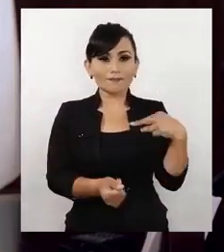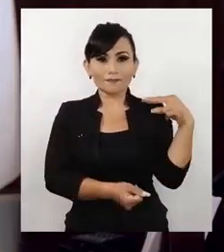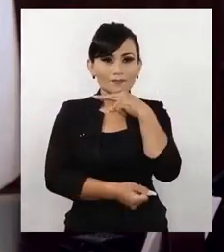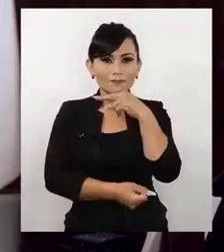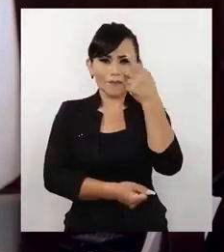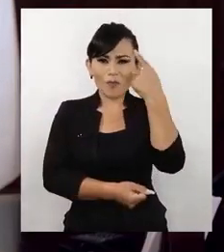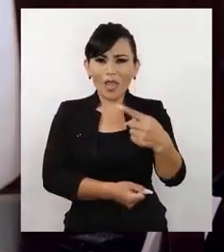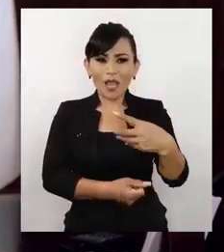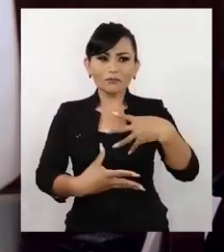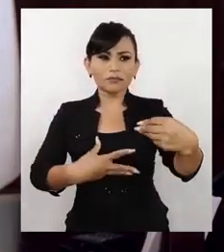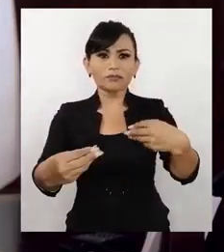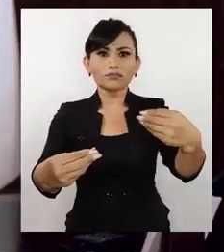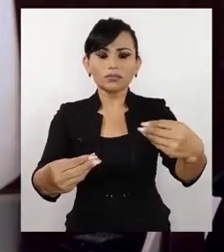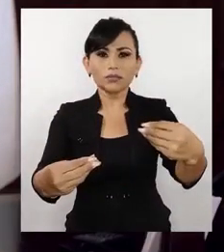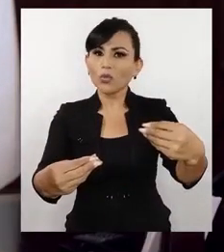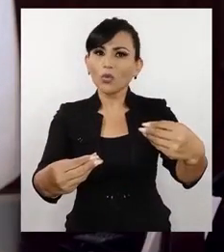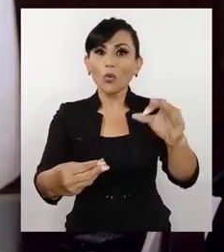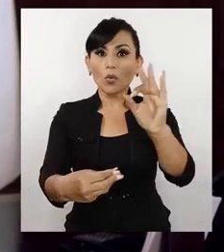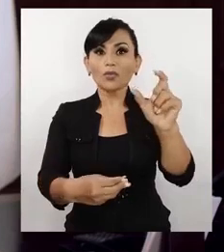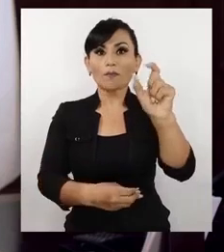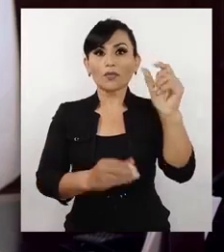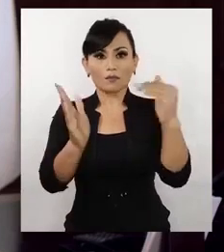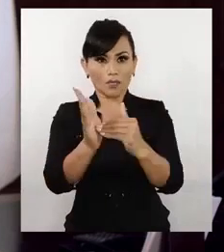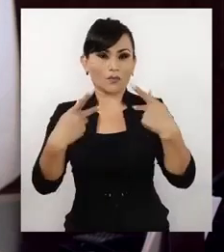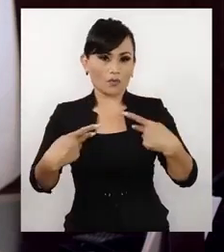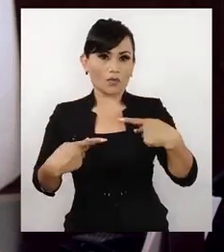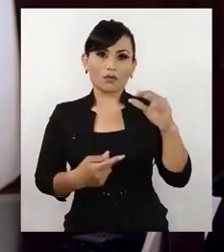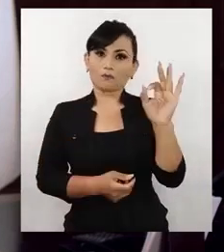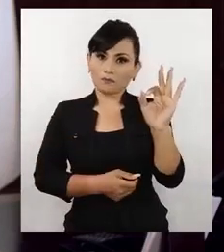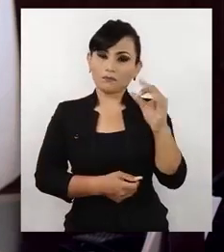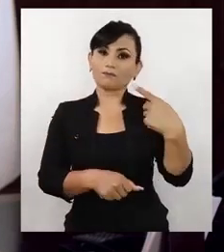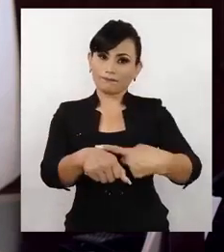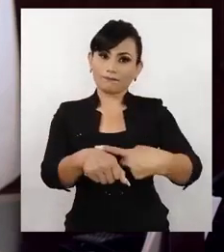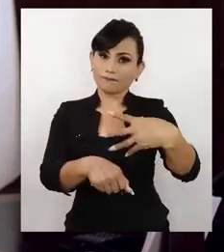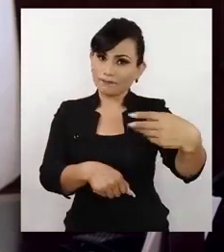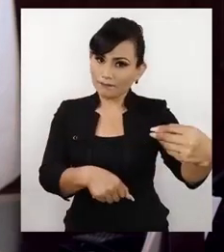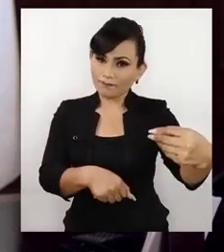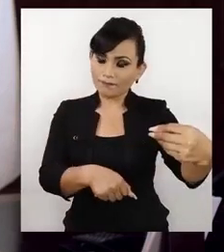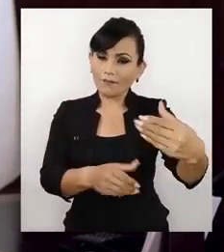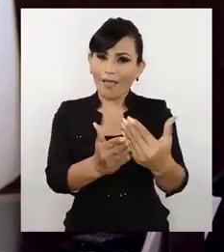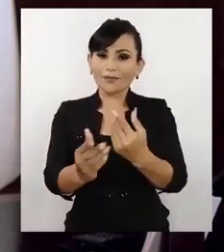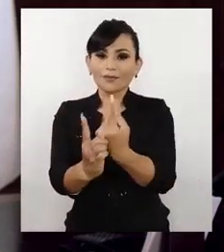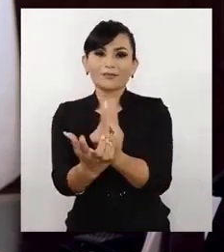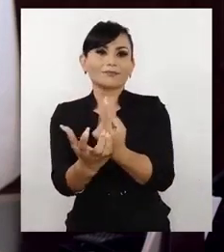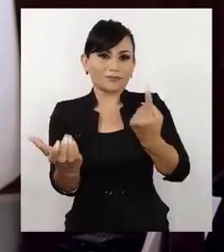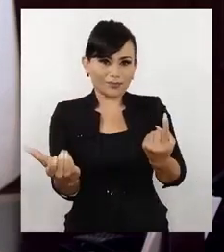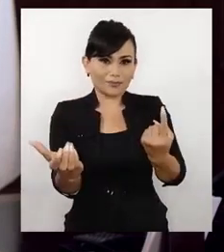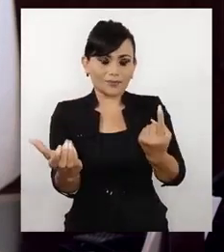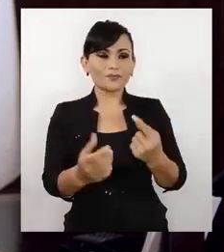asintomáticos a quienes se aisló inmediatamente, evitando así